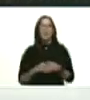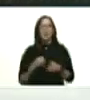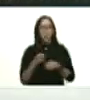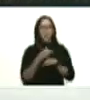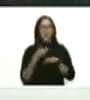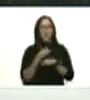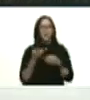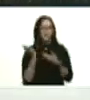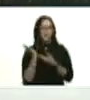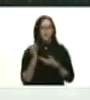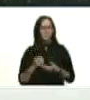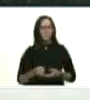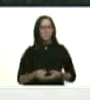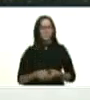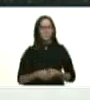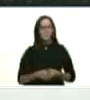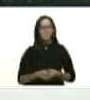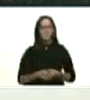adelante